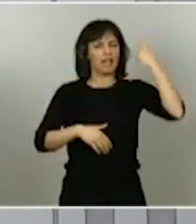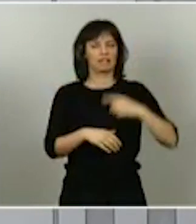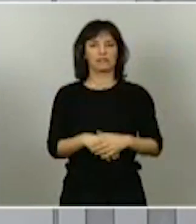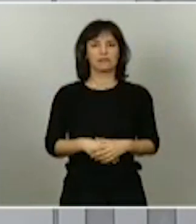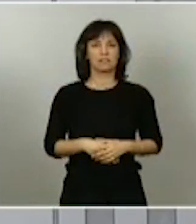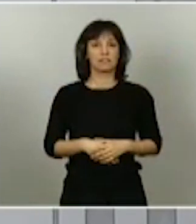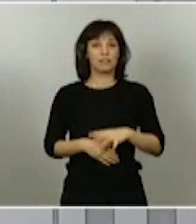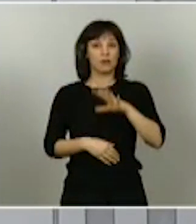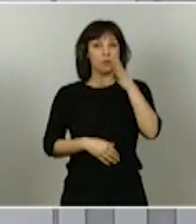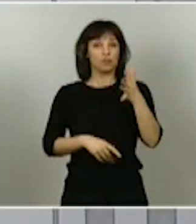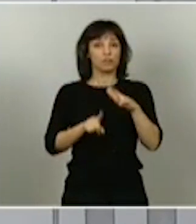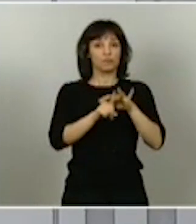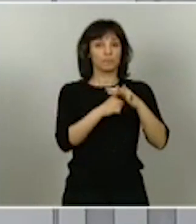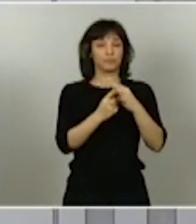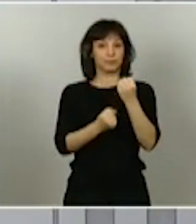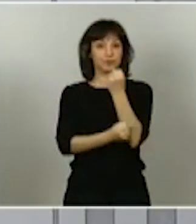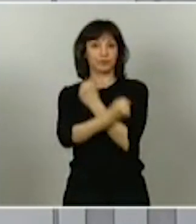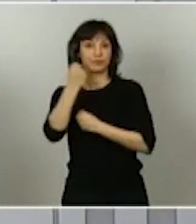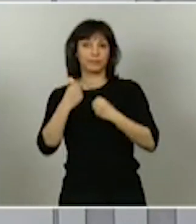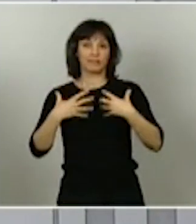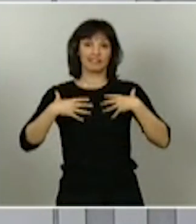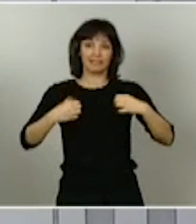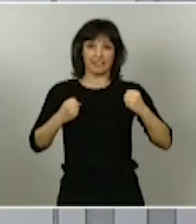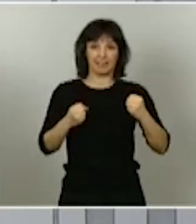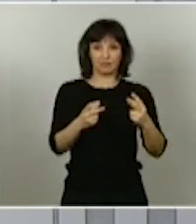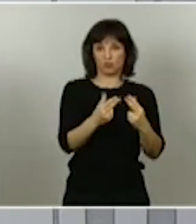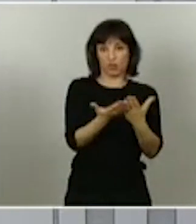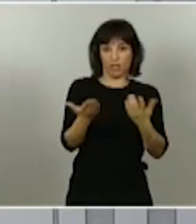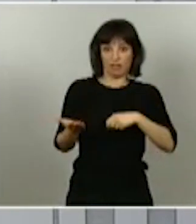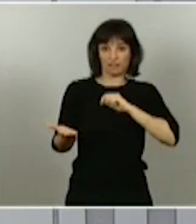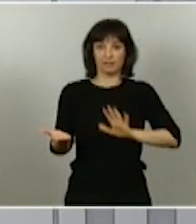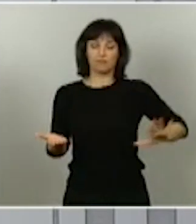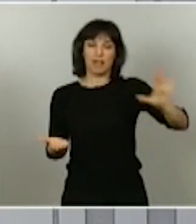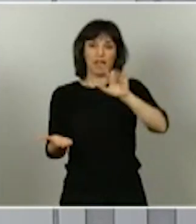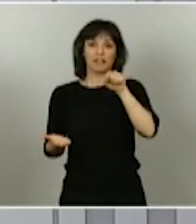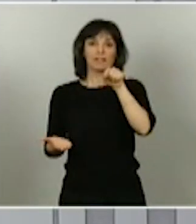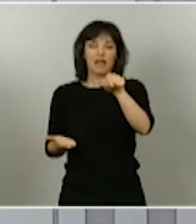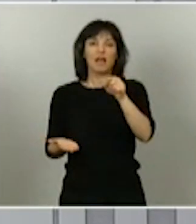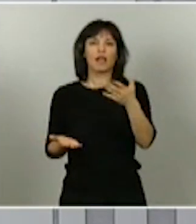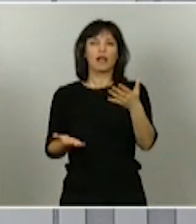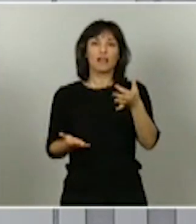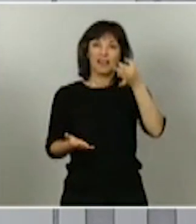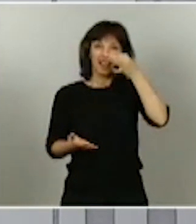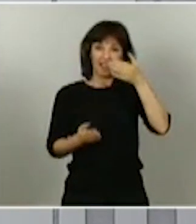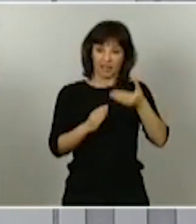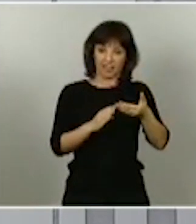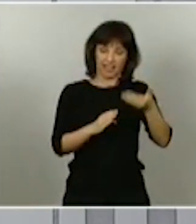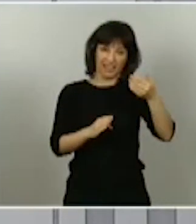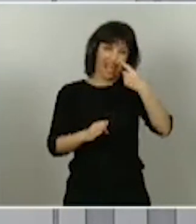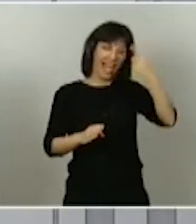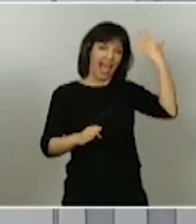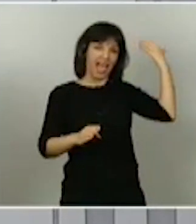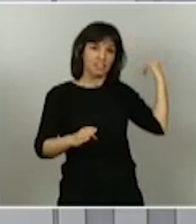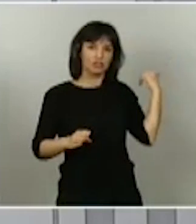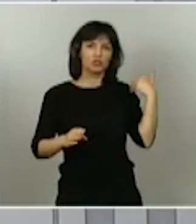económica, social de nuestro país no puede permitirse la dinámica política que hemos vivido en los últimos años de hacer vetos